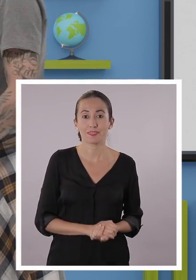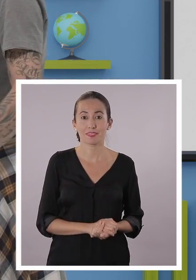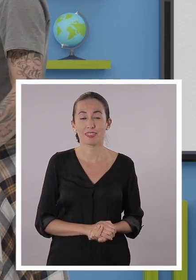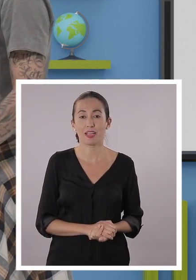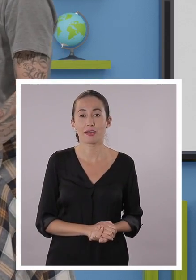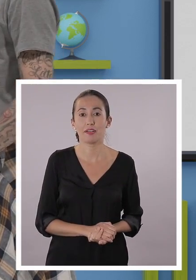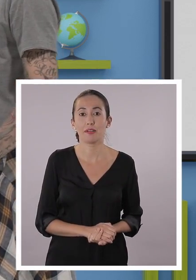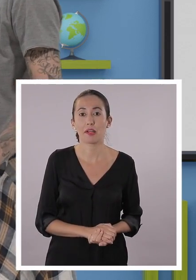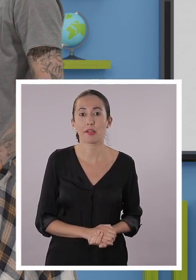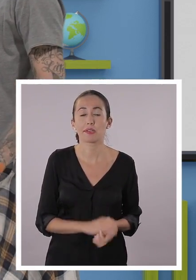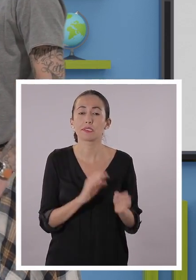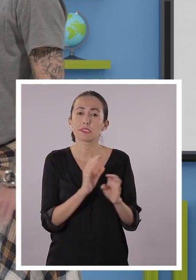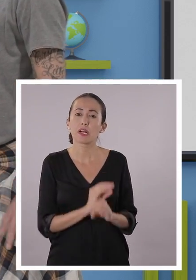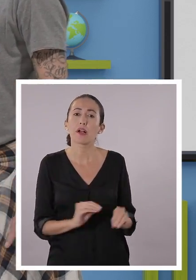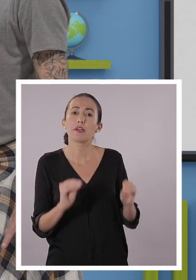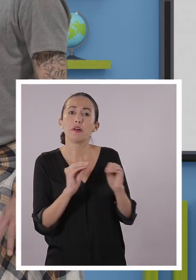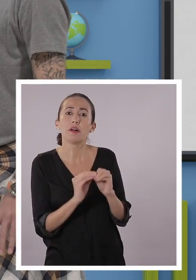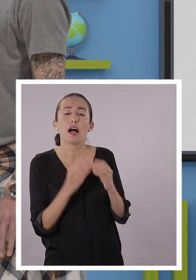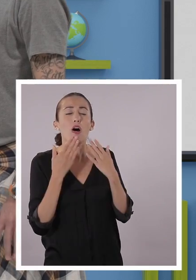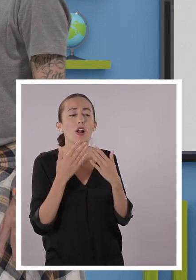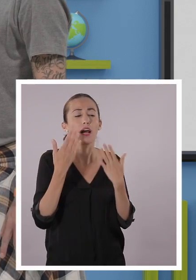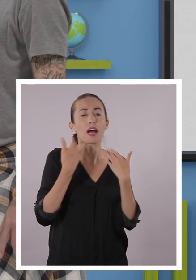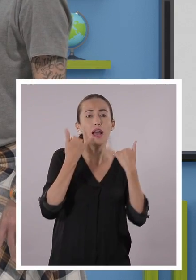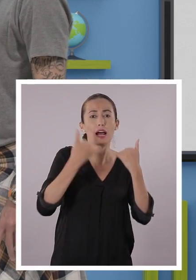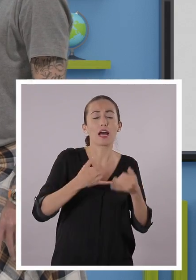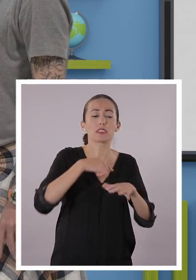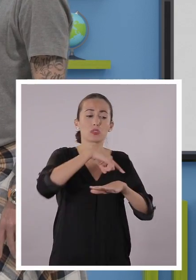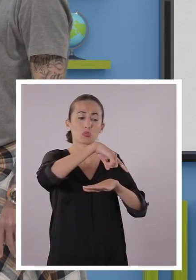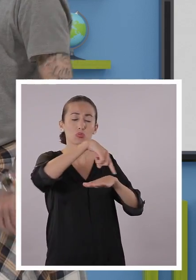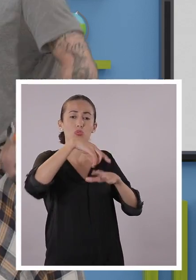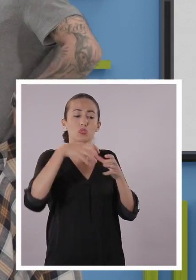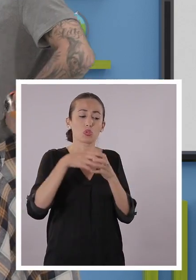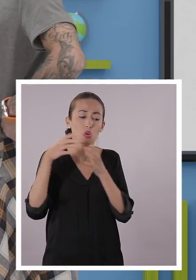maneras distintas. Ahora, ¿qué papel juegan las horas del día?